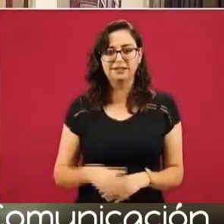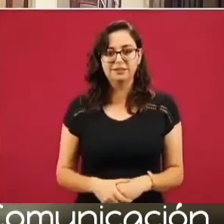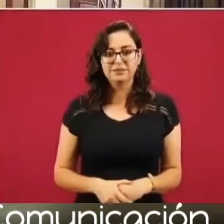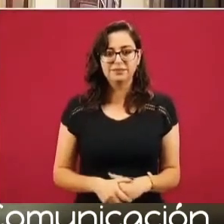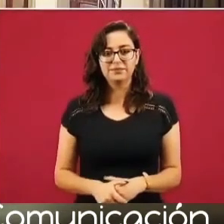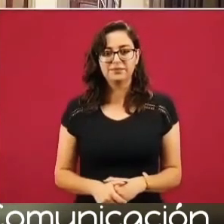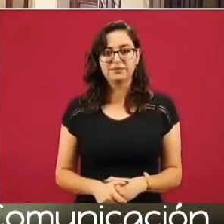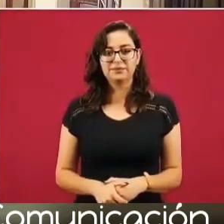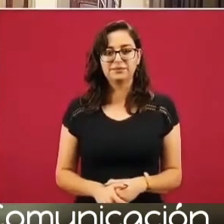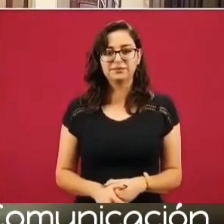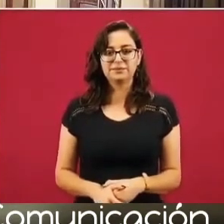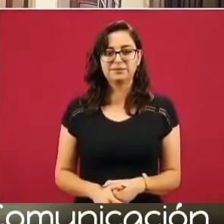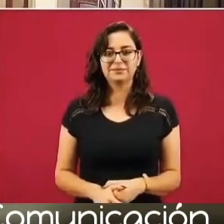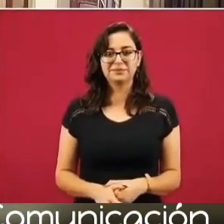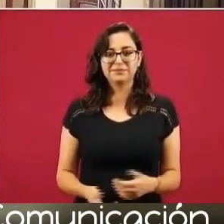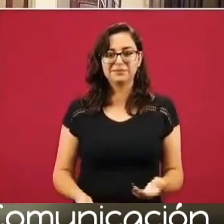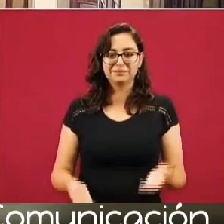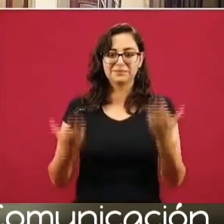La siguiente, por favor.